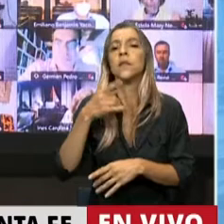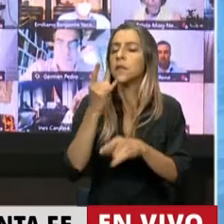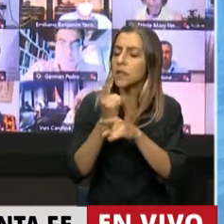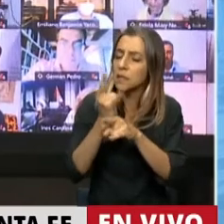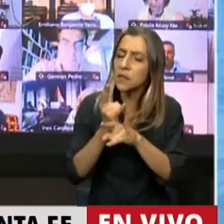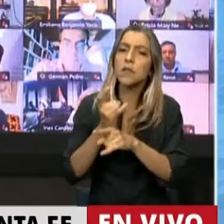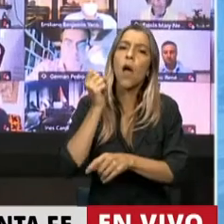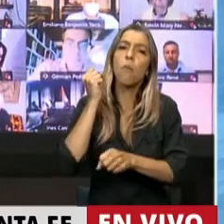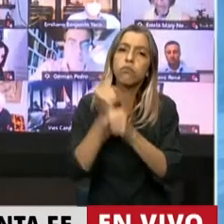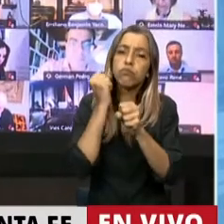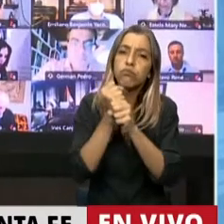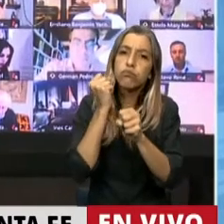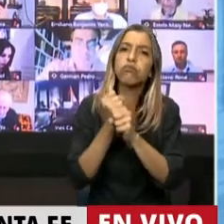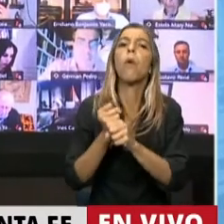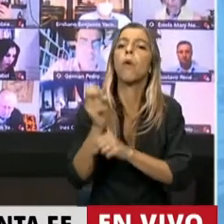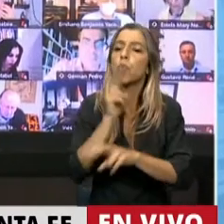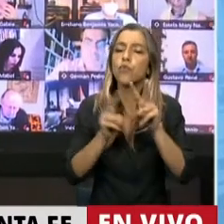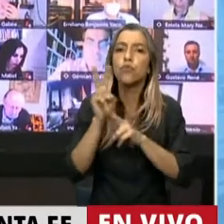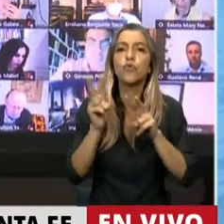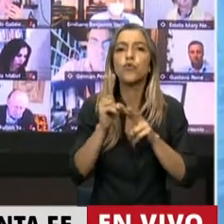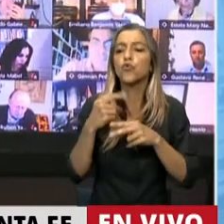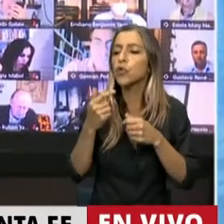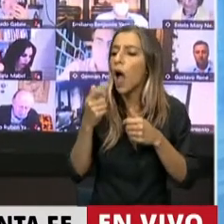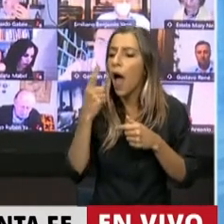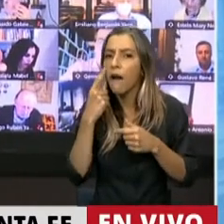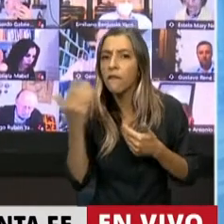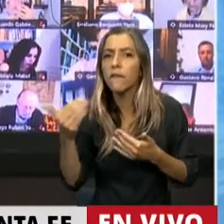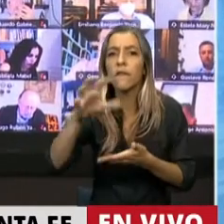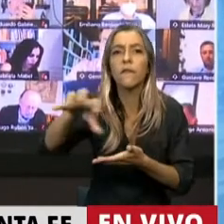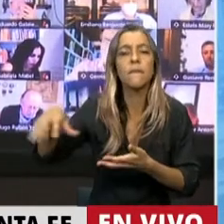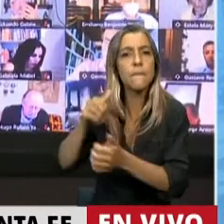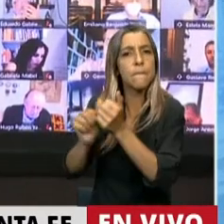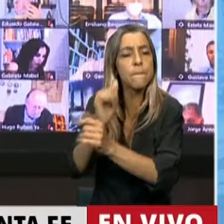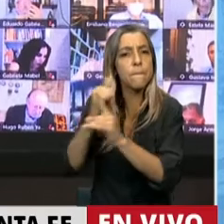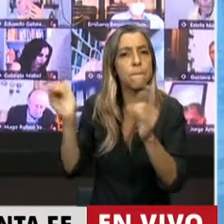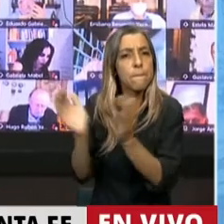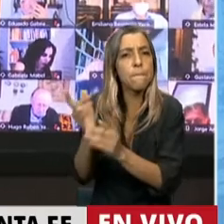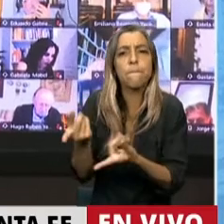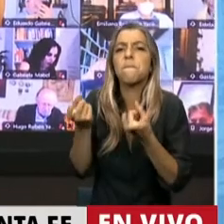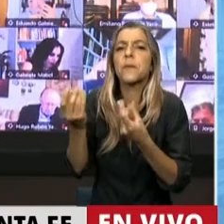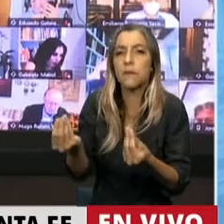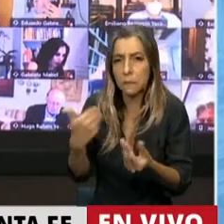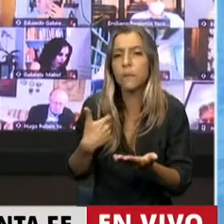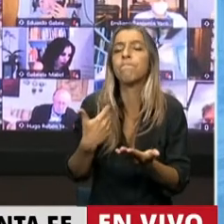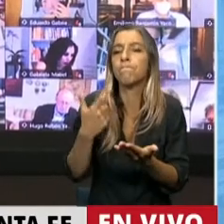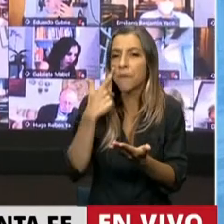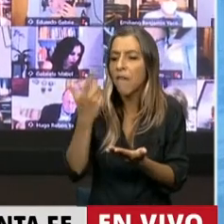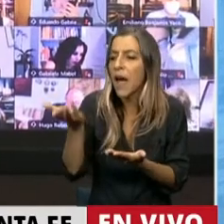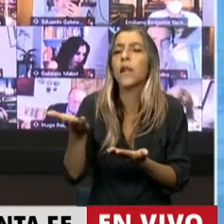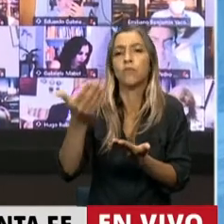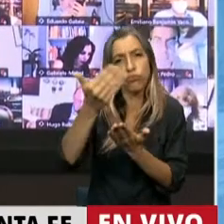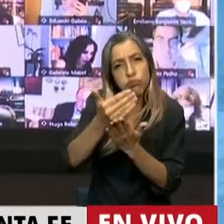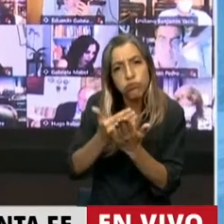tarea y representa los intereses de la pequeña y mediana empresa a lo largo del país. Con datos del Banco Central del año